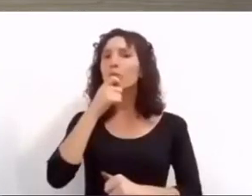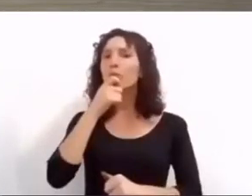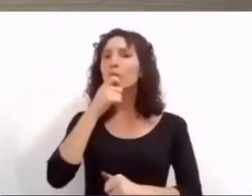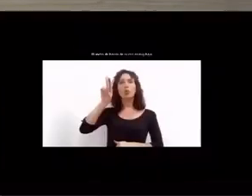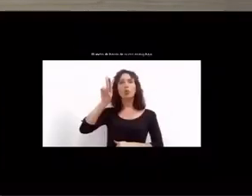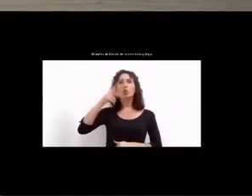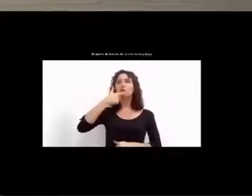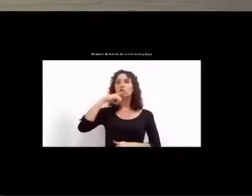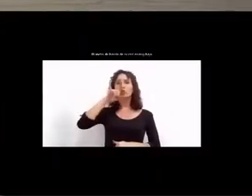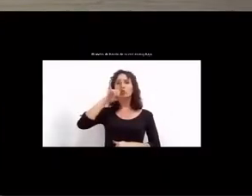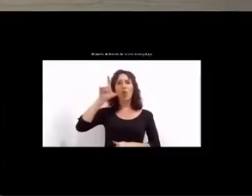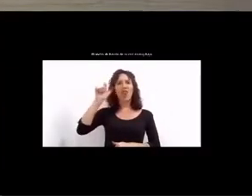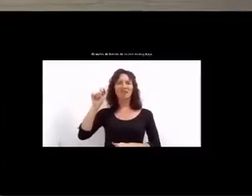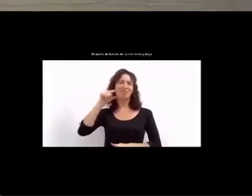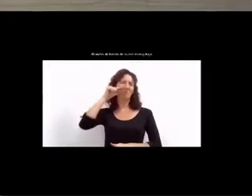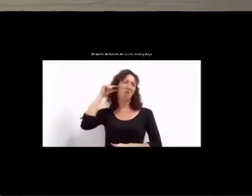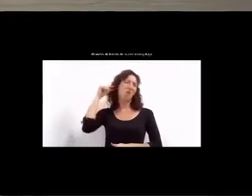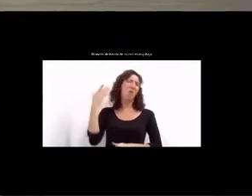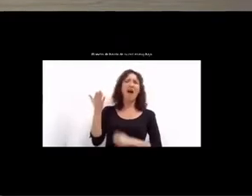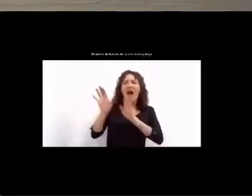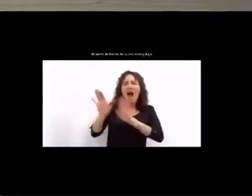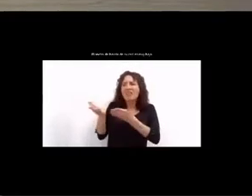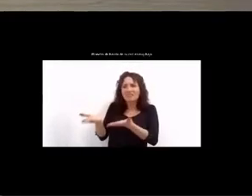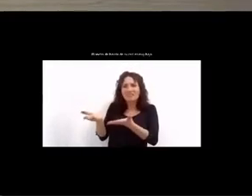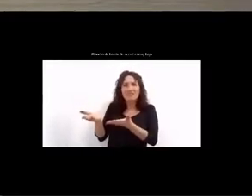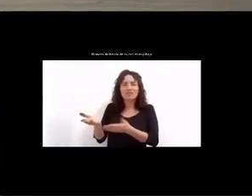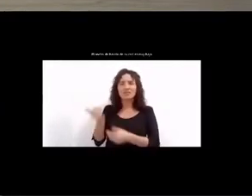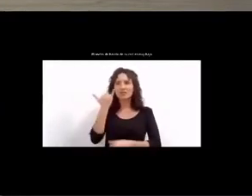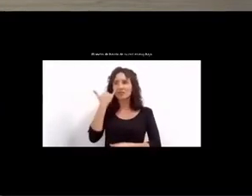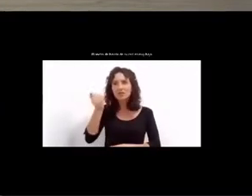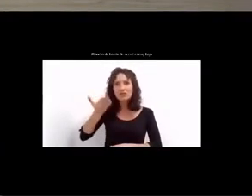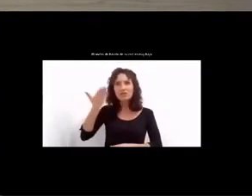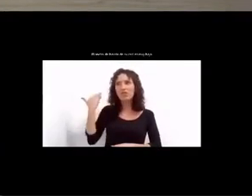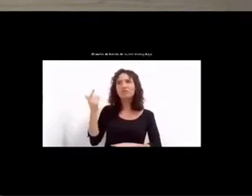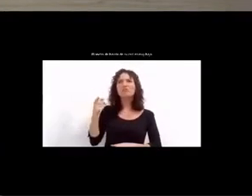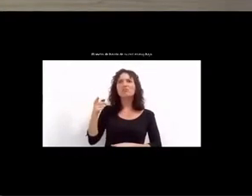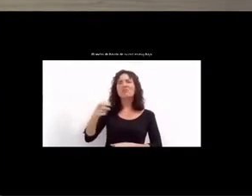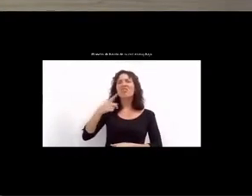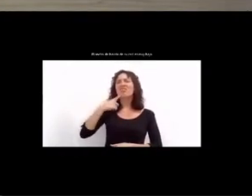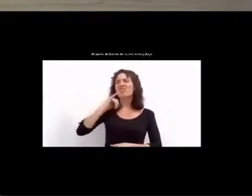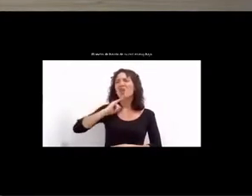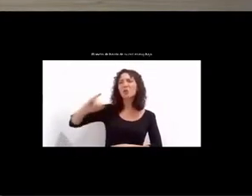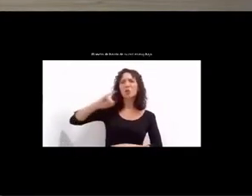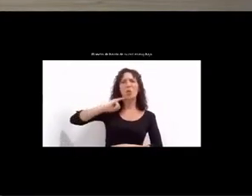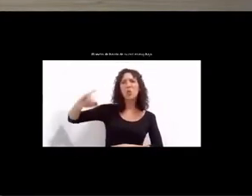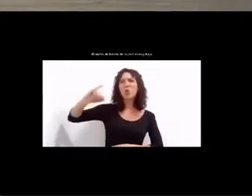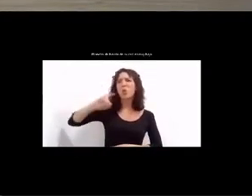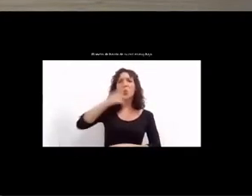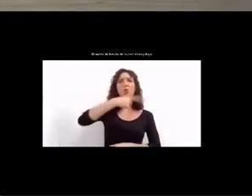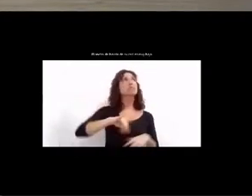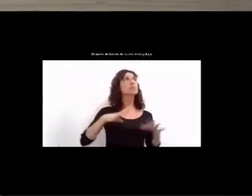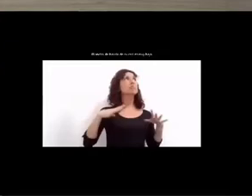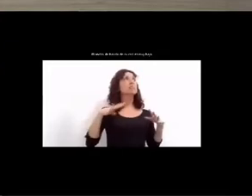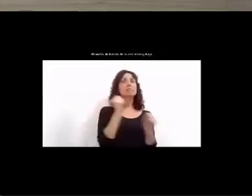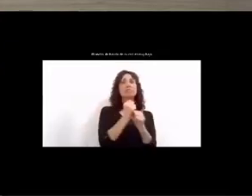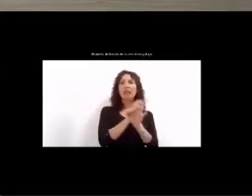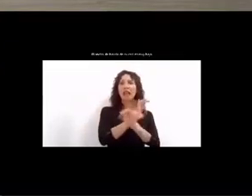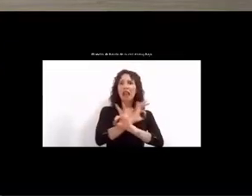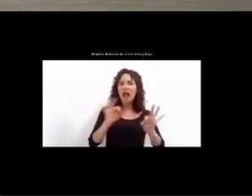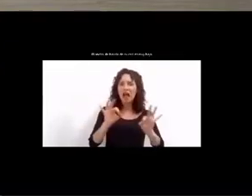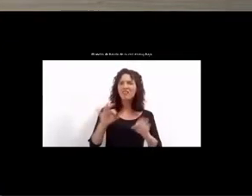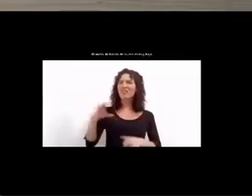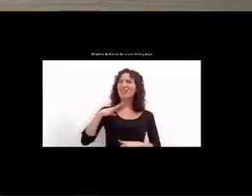totalmente vergonzoso por lo anunciado por lo obvio por lo que se pudo hacer y no se hizo por la falta de todo